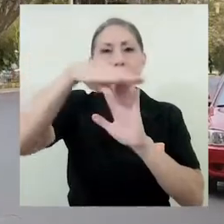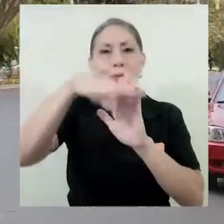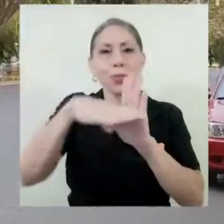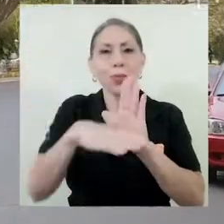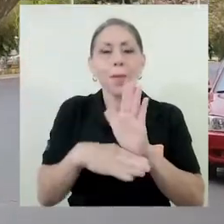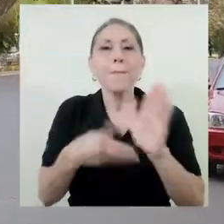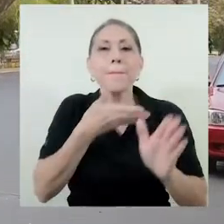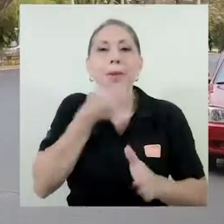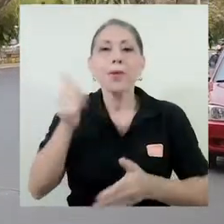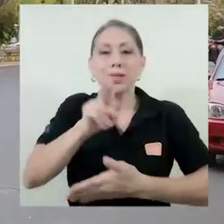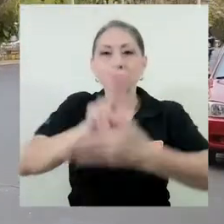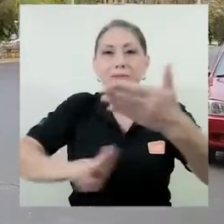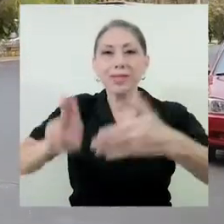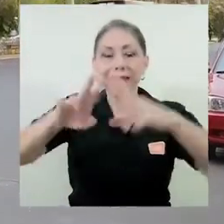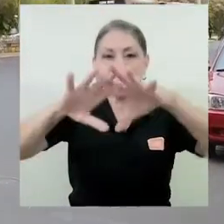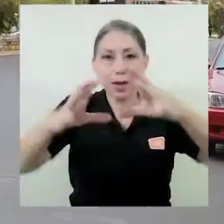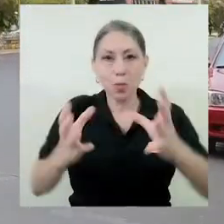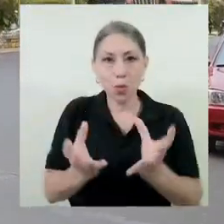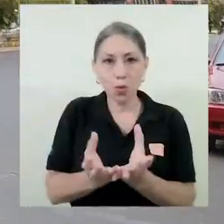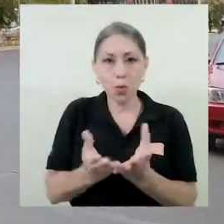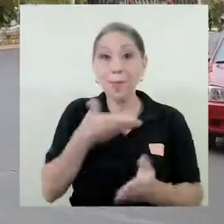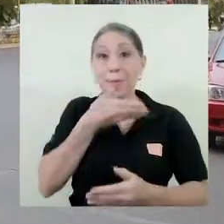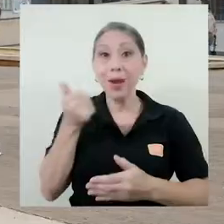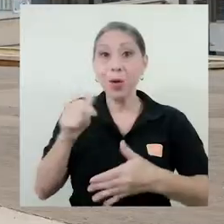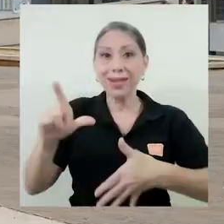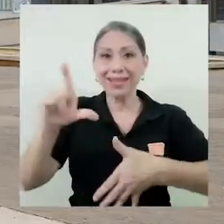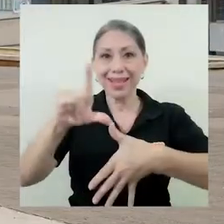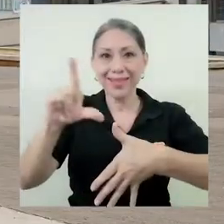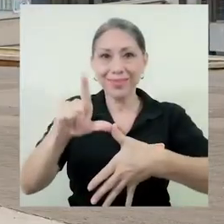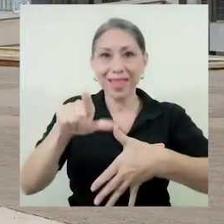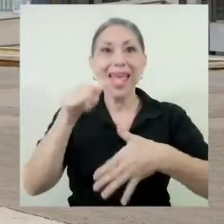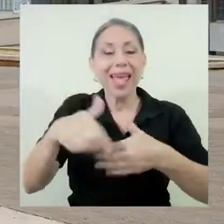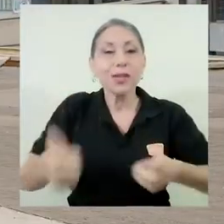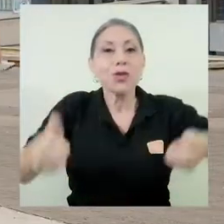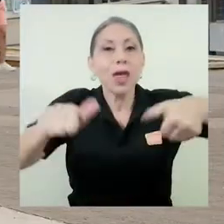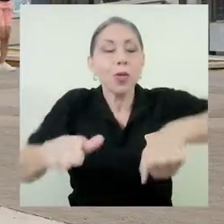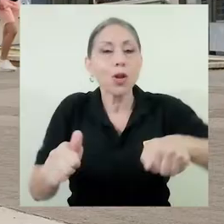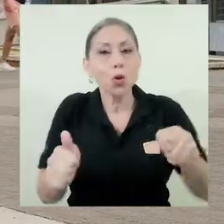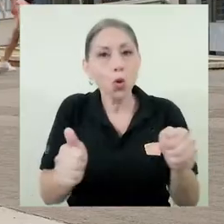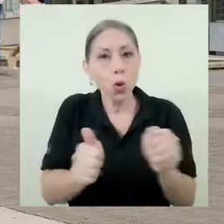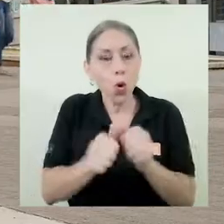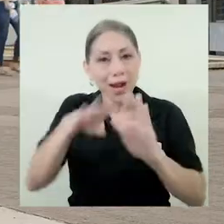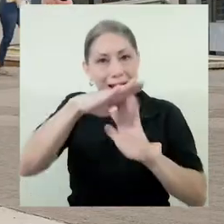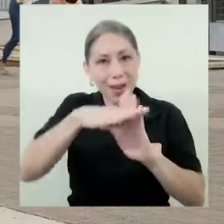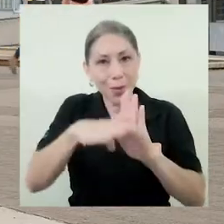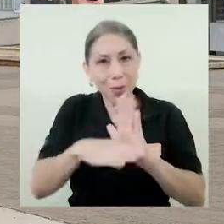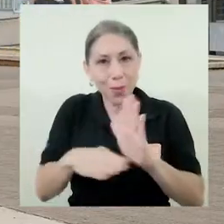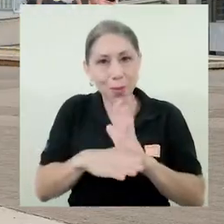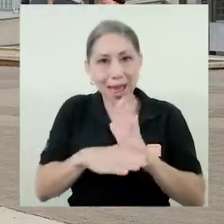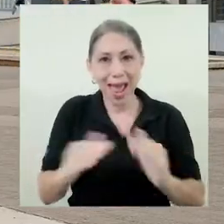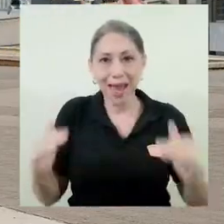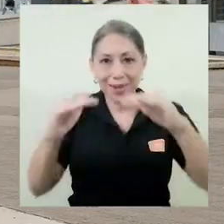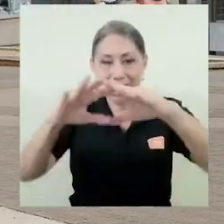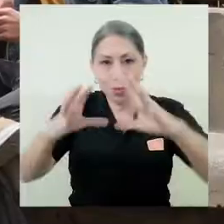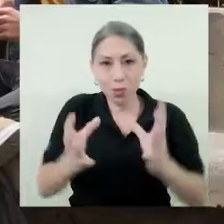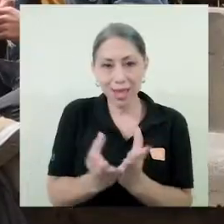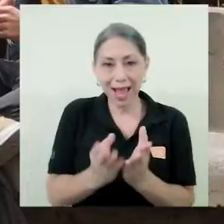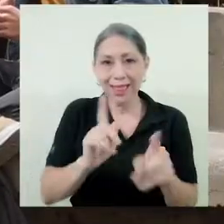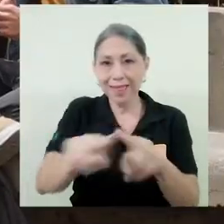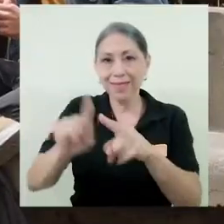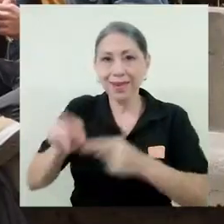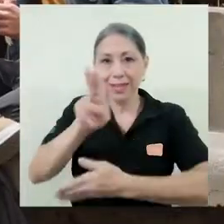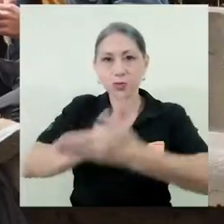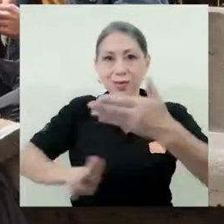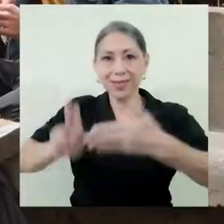universidades del mundo y de la región latinoamericana, de acuerdo con el QS World University Ranking 2021, que